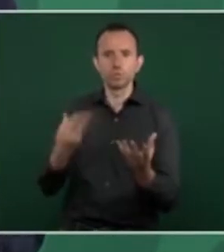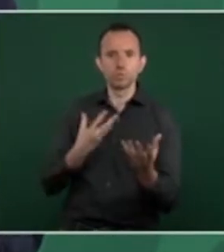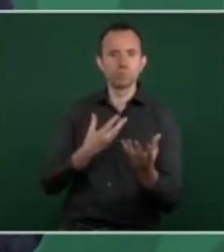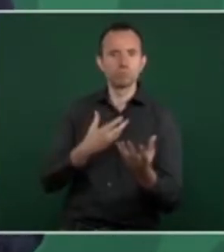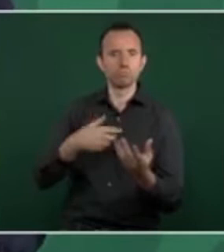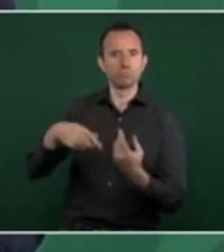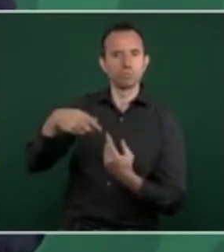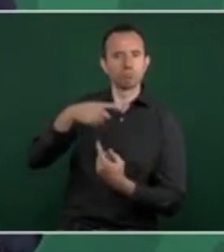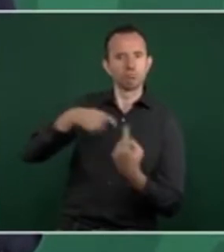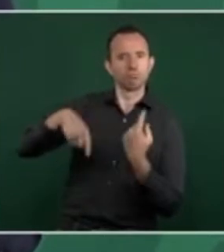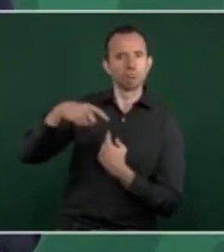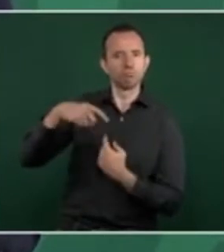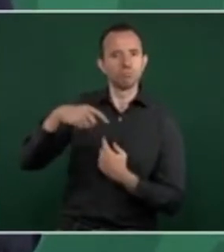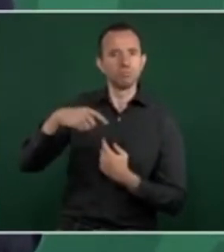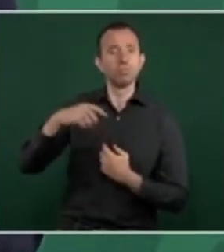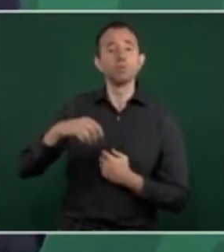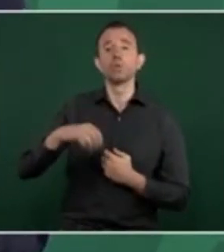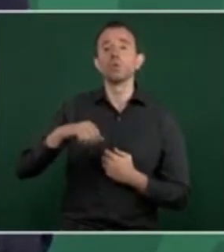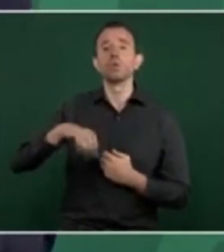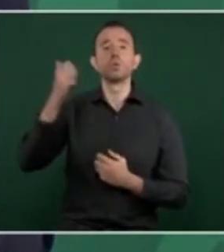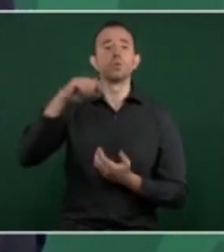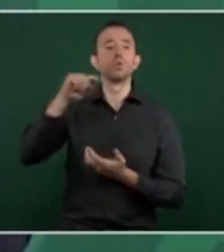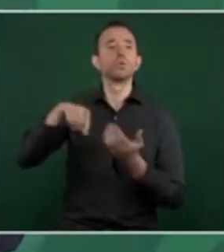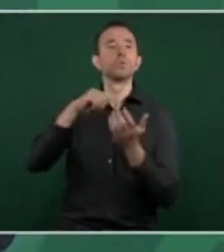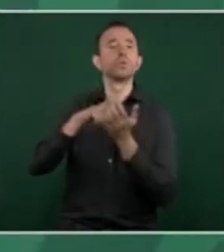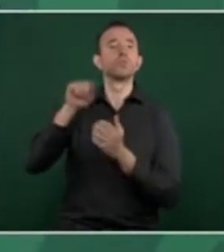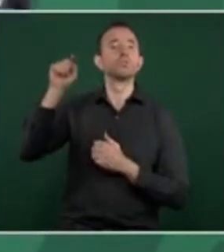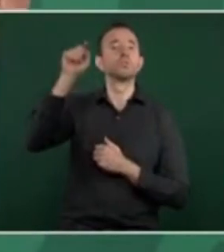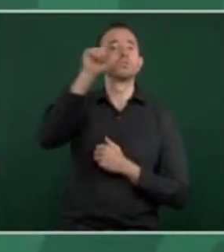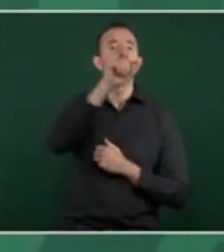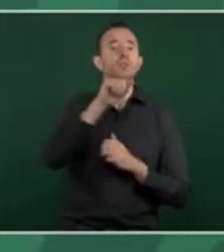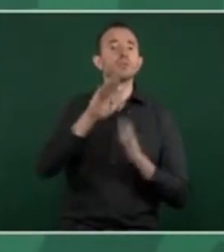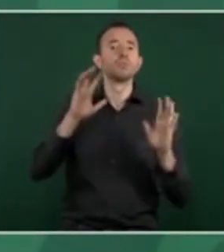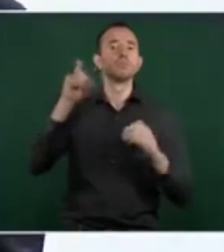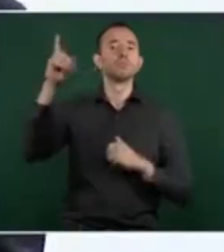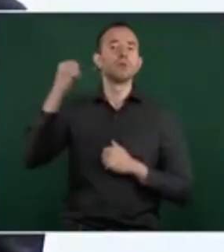sólo sea la fuerza. Acá no.